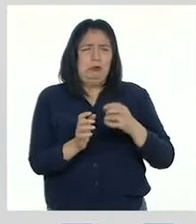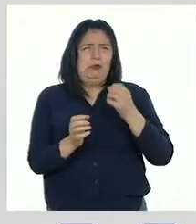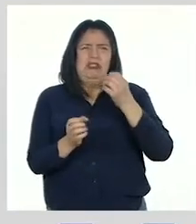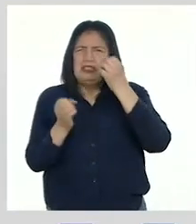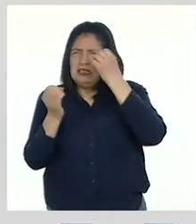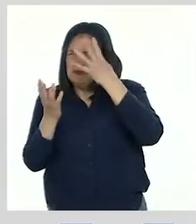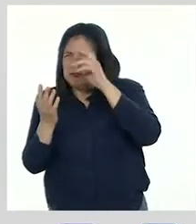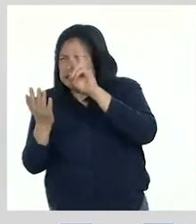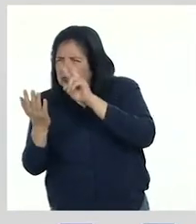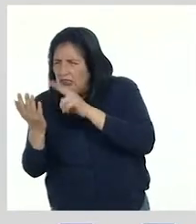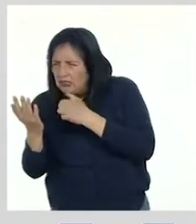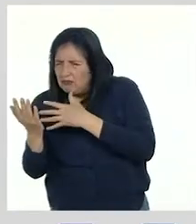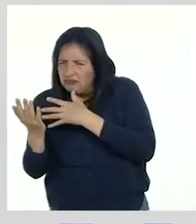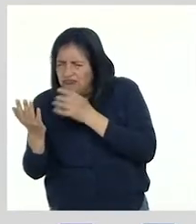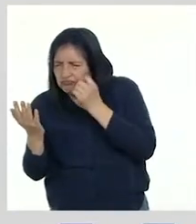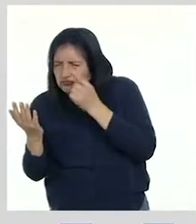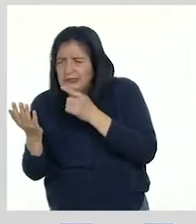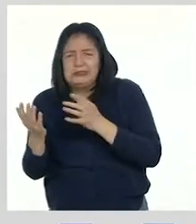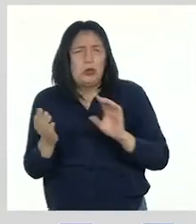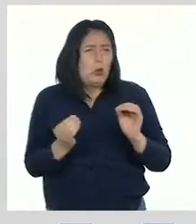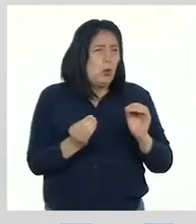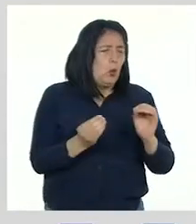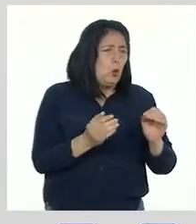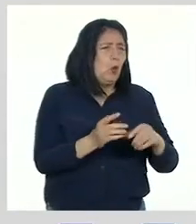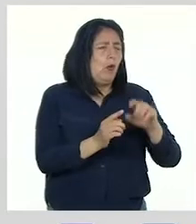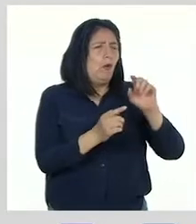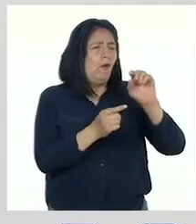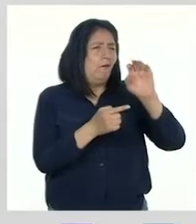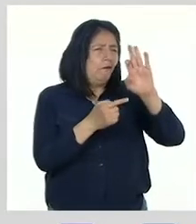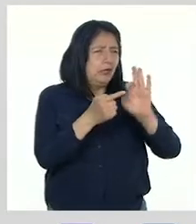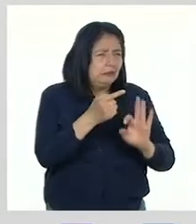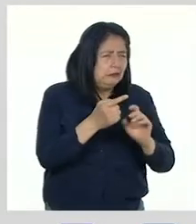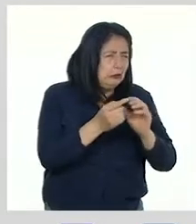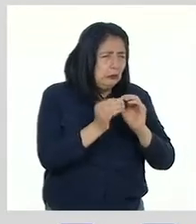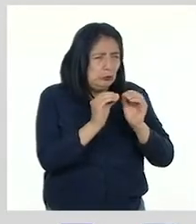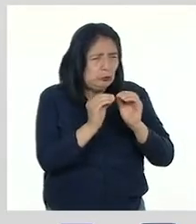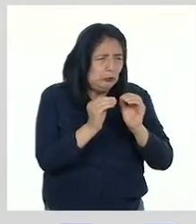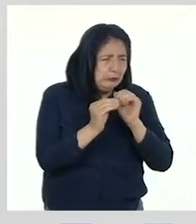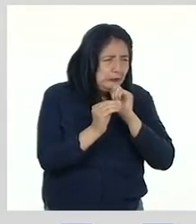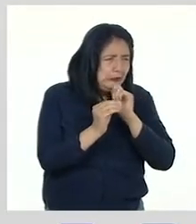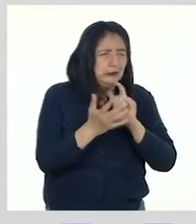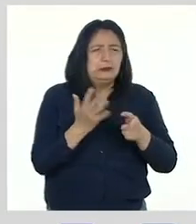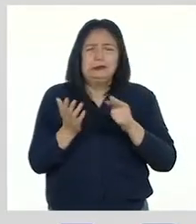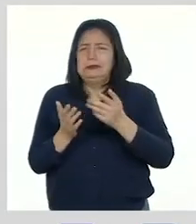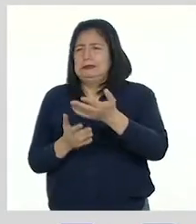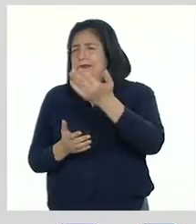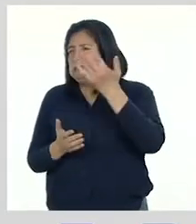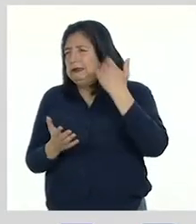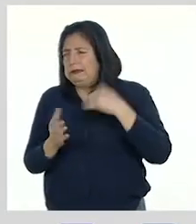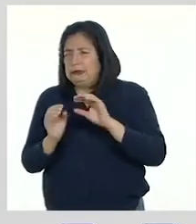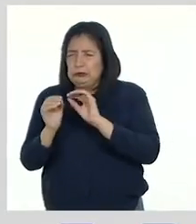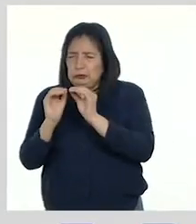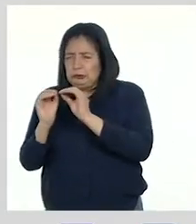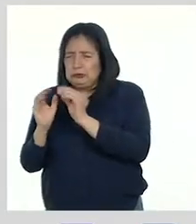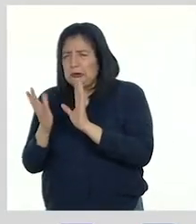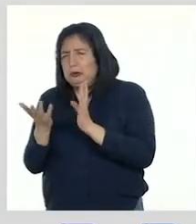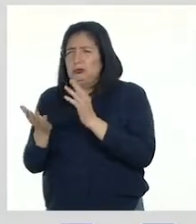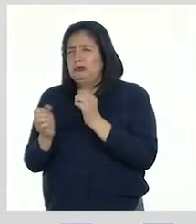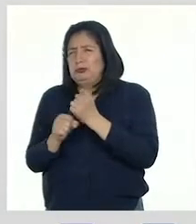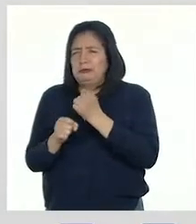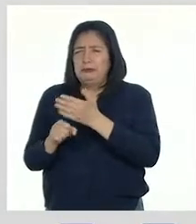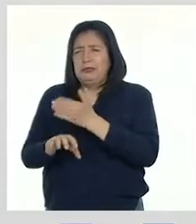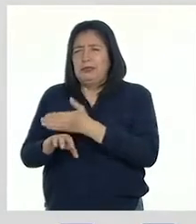información que leyó para resolver un problema con fracciones, si revisó o no su trabajo para mejorarlo, etc.